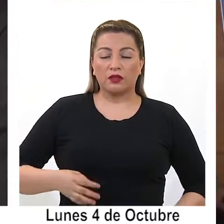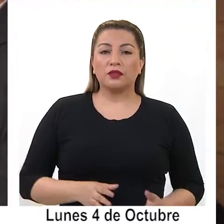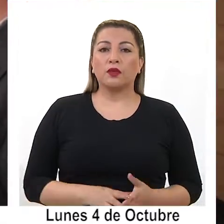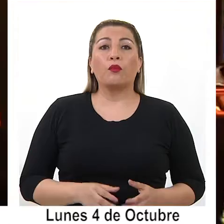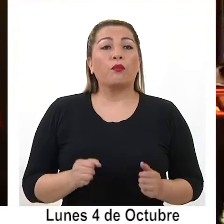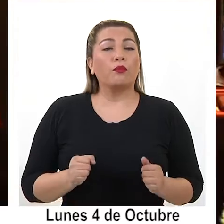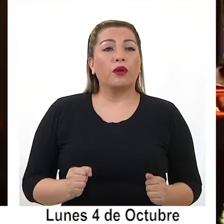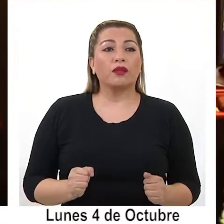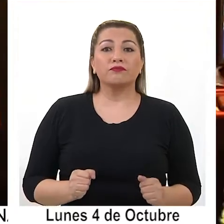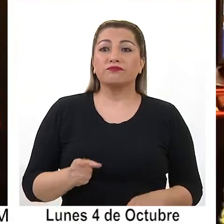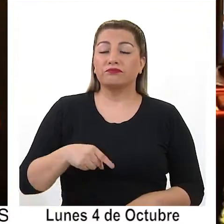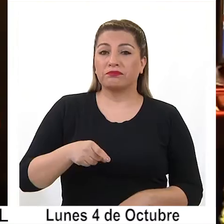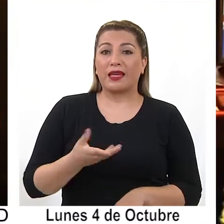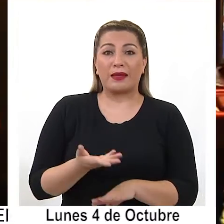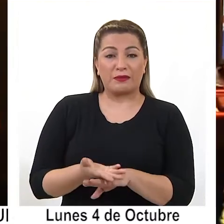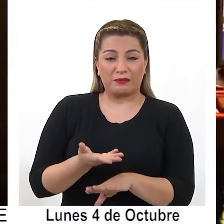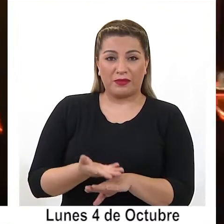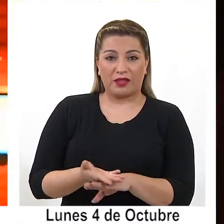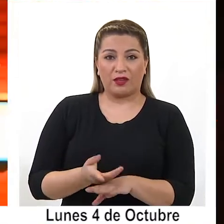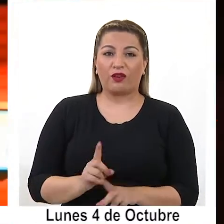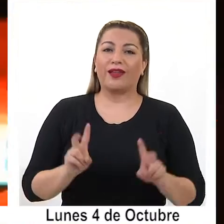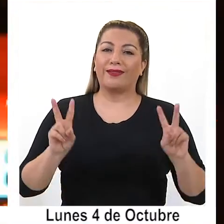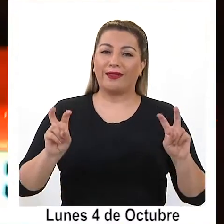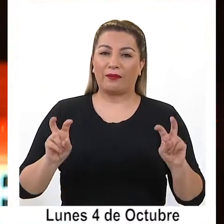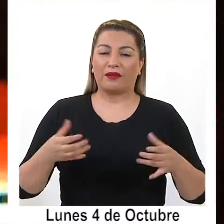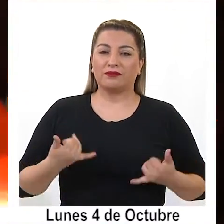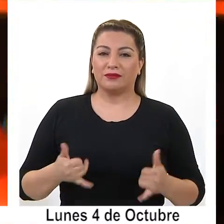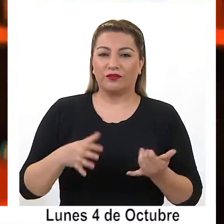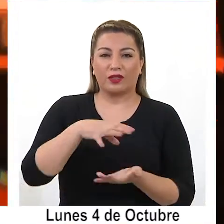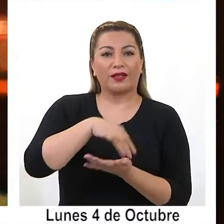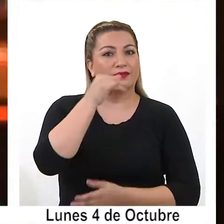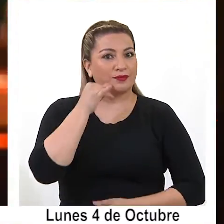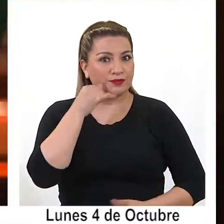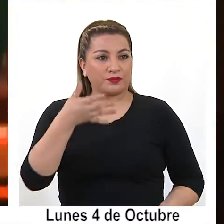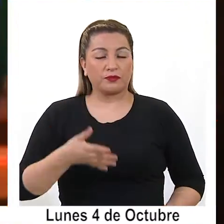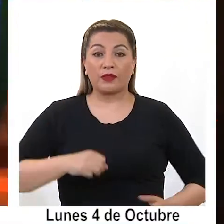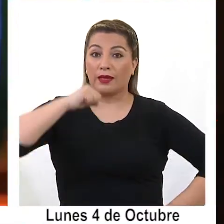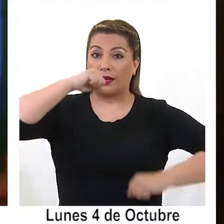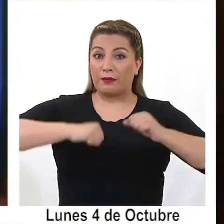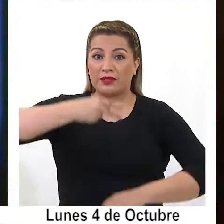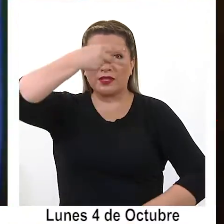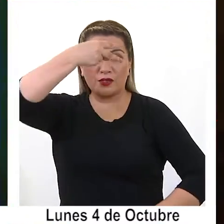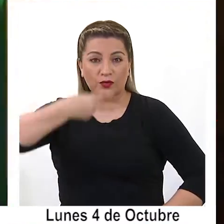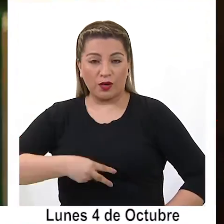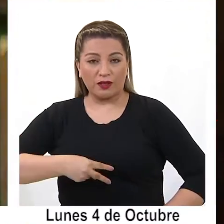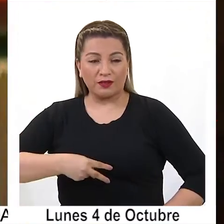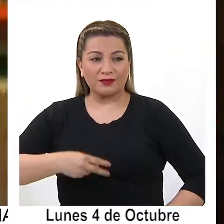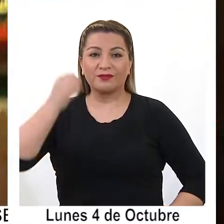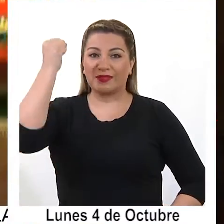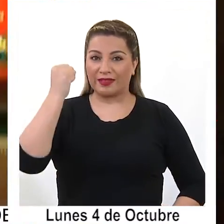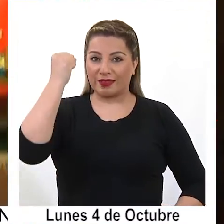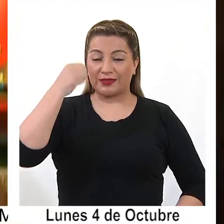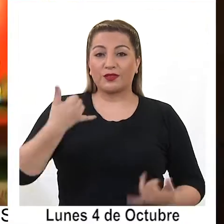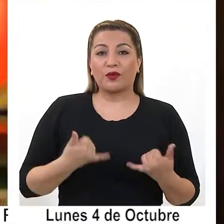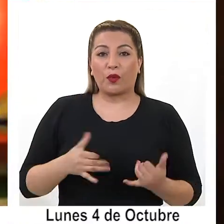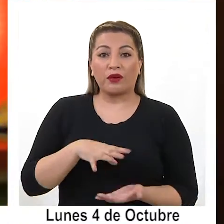no tienen reparos en lo solicitado por Entretenimiento Siquique, la empresa dueña del casino.